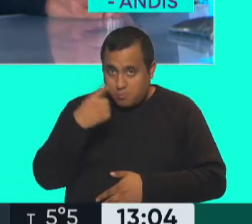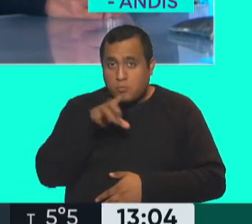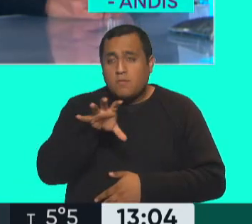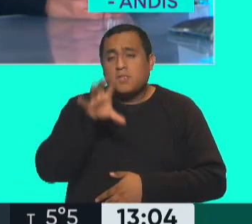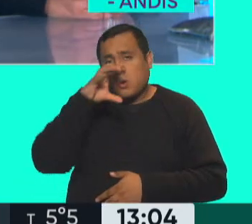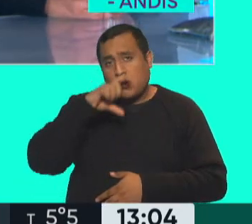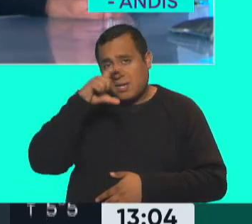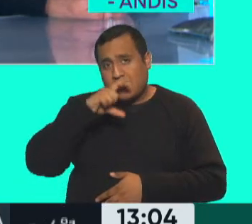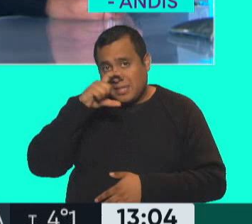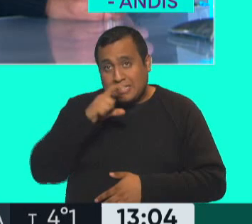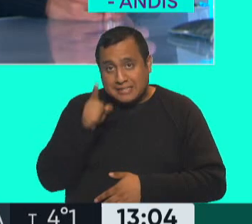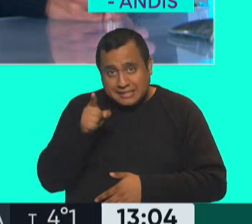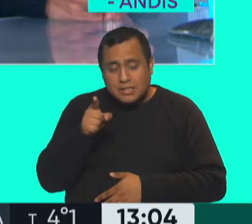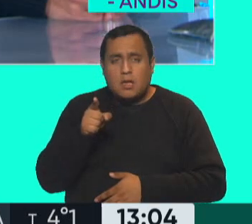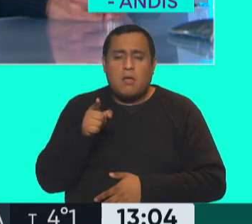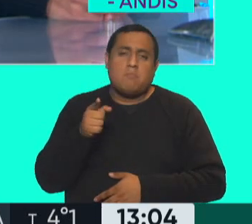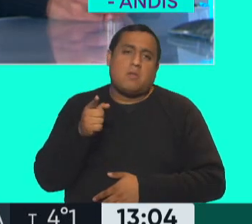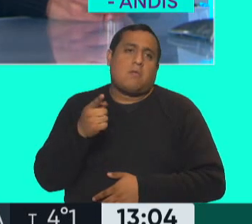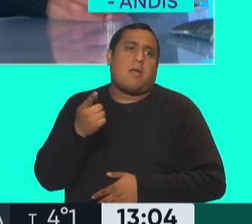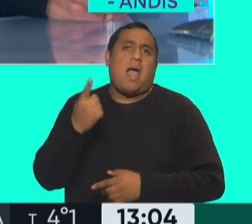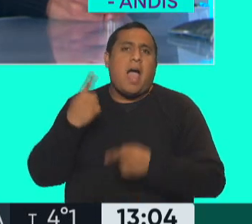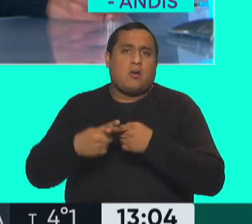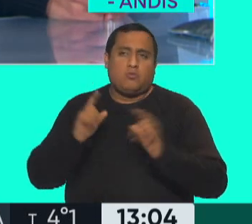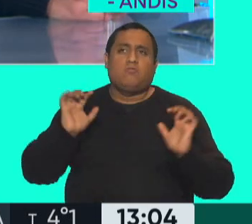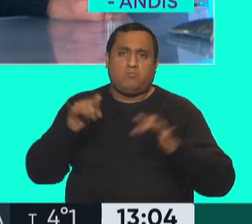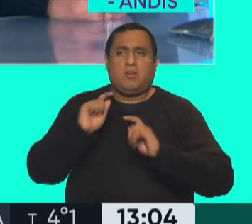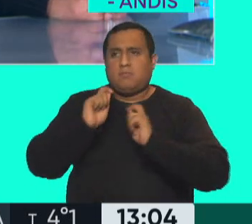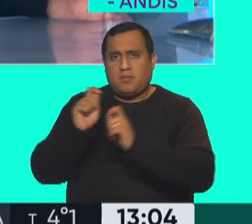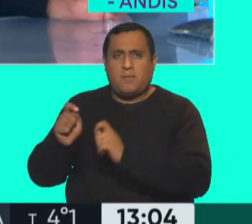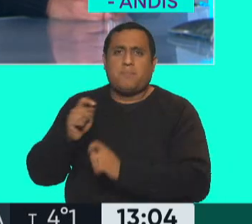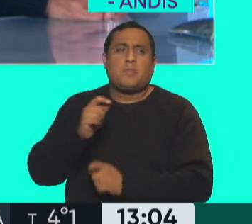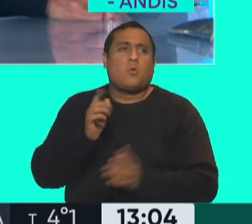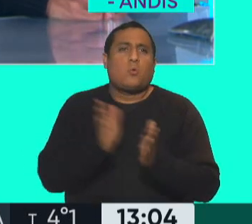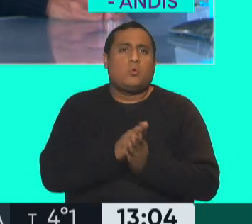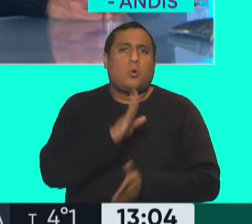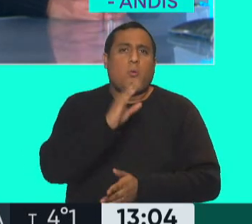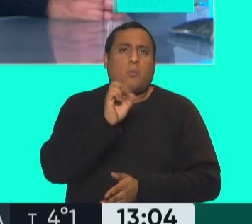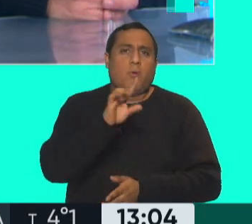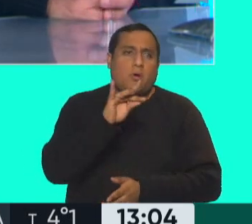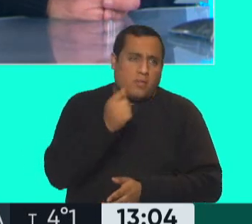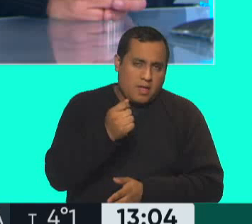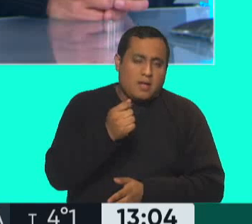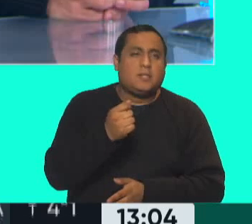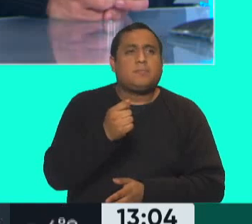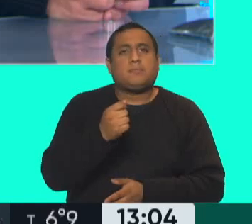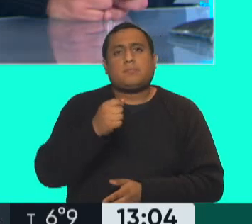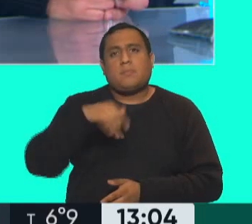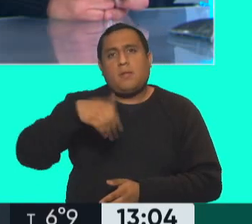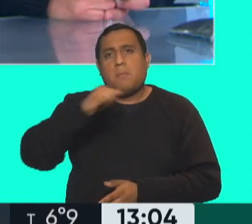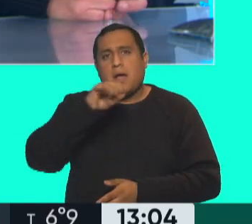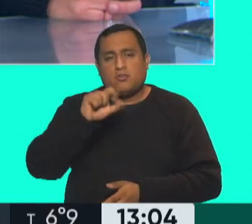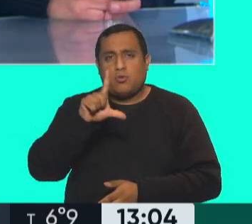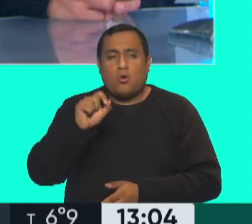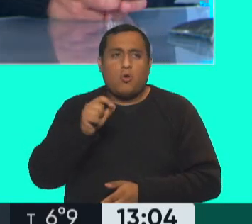pudimos hacer este acto de entrega con el diputado Fabián Borda, con un subsecretario, con Julián Masolo, subsecretario de